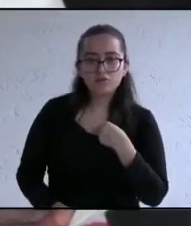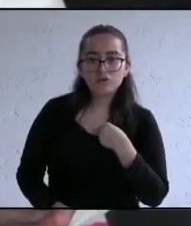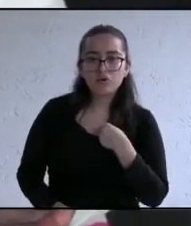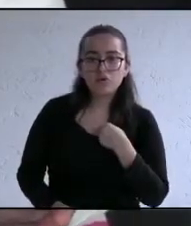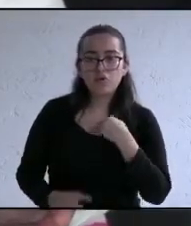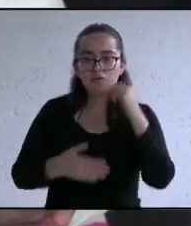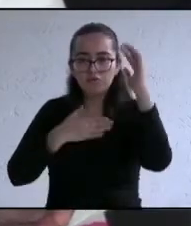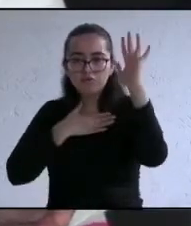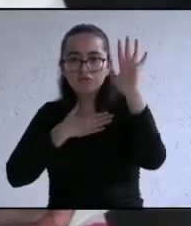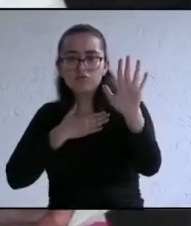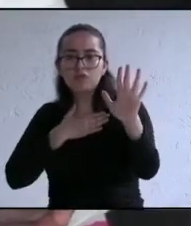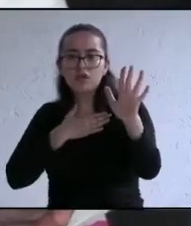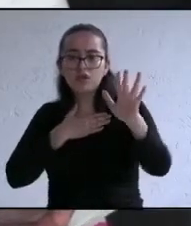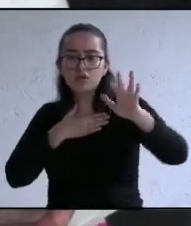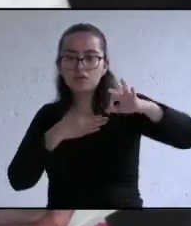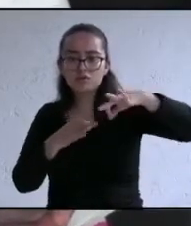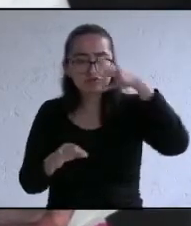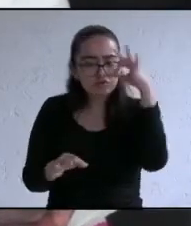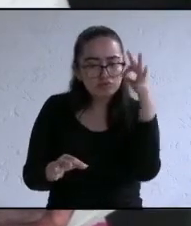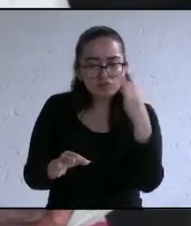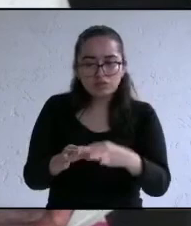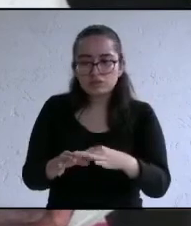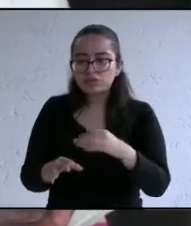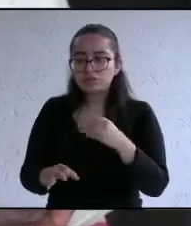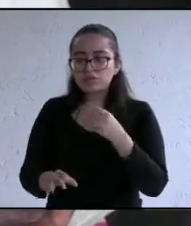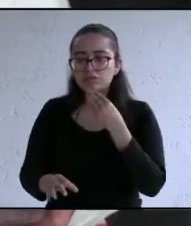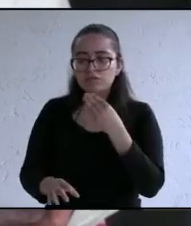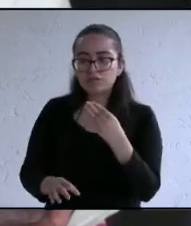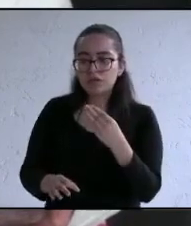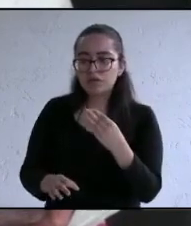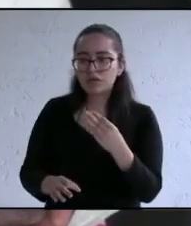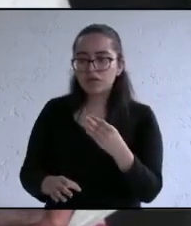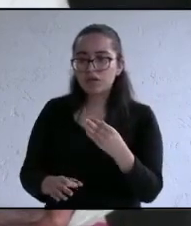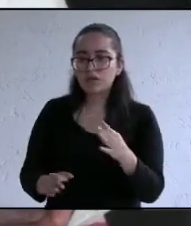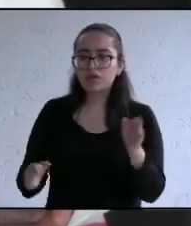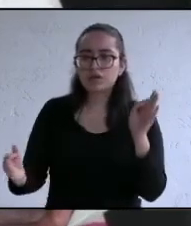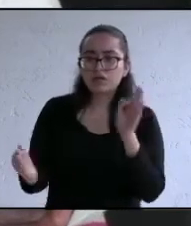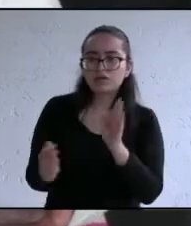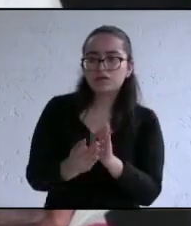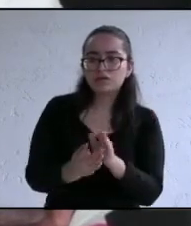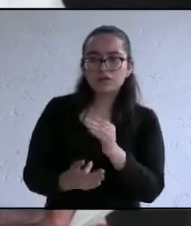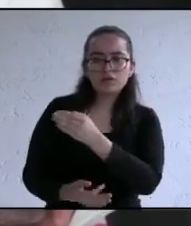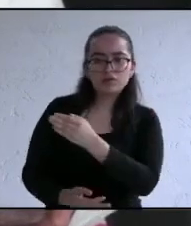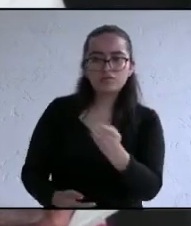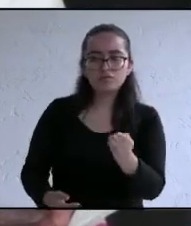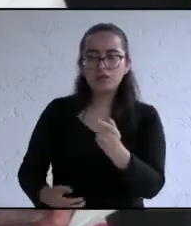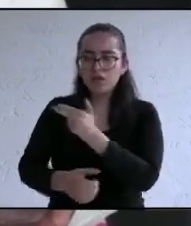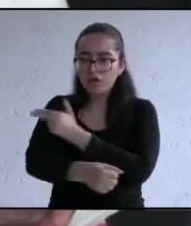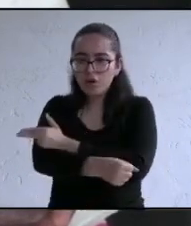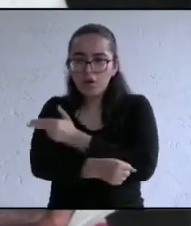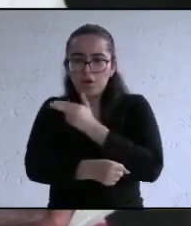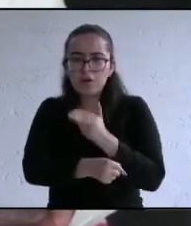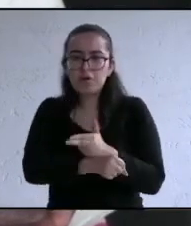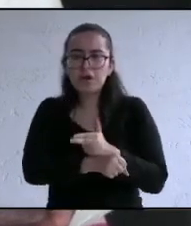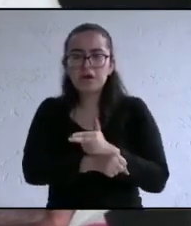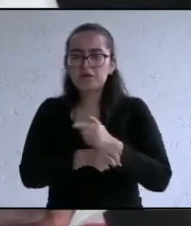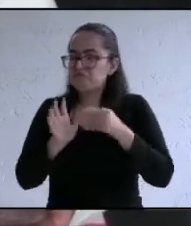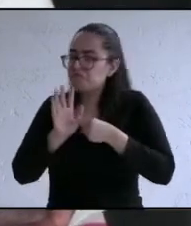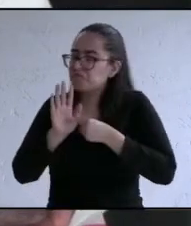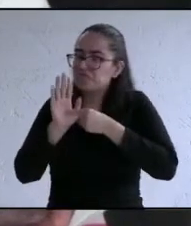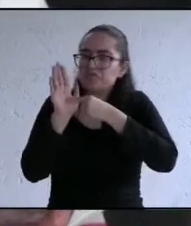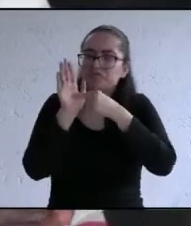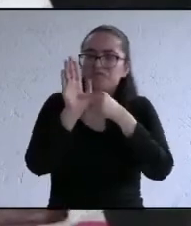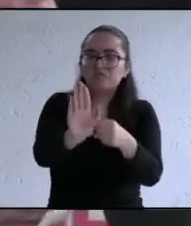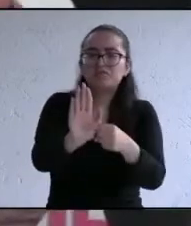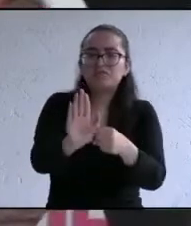promete te va a cumplir un palacio de puertas abiertas que no tenemos un gobierno honesto y transparente como lo